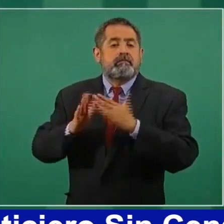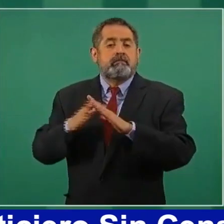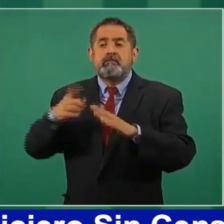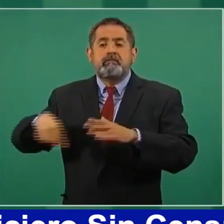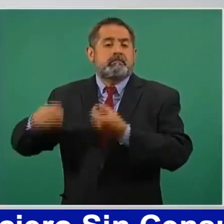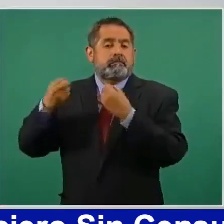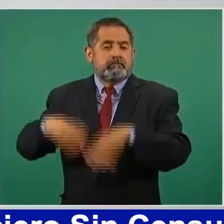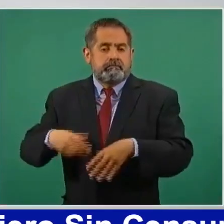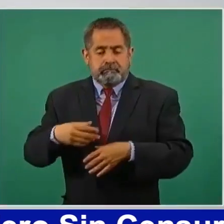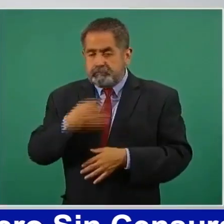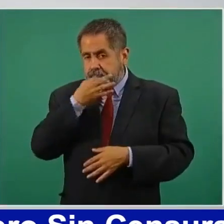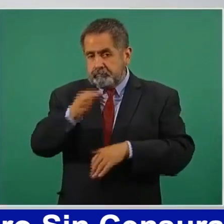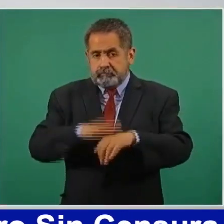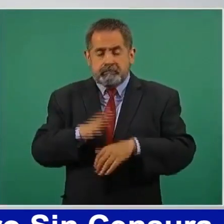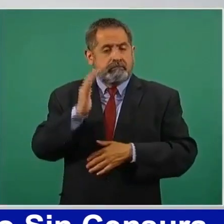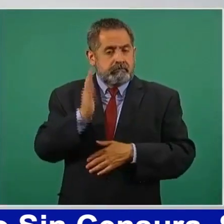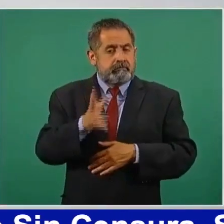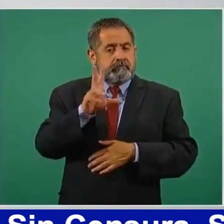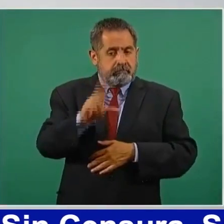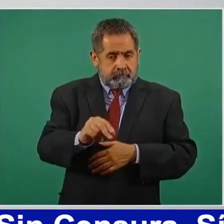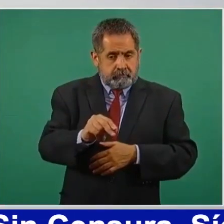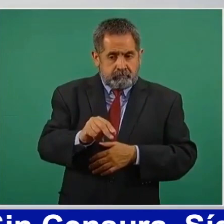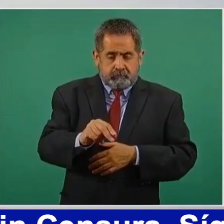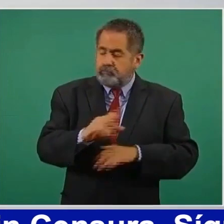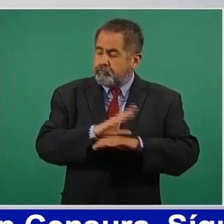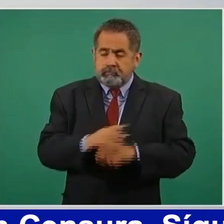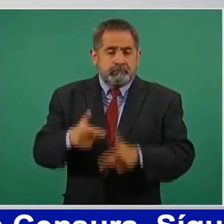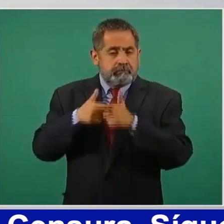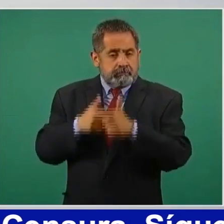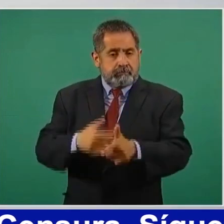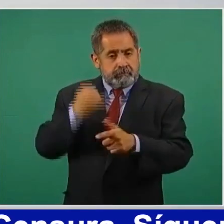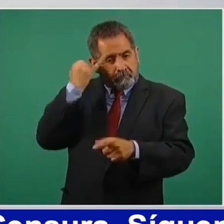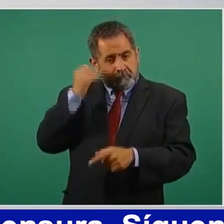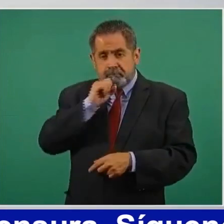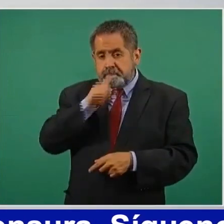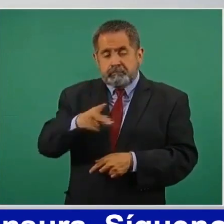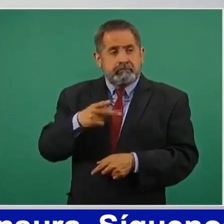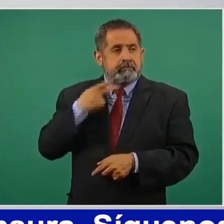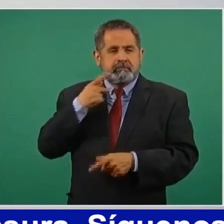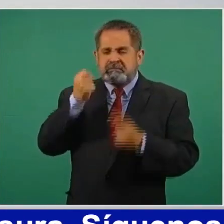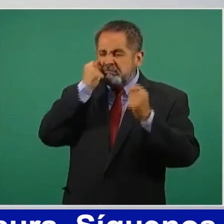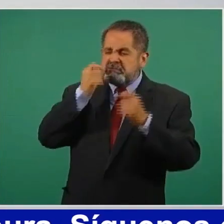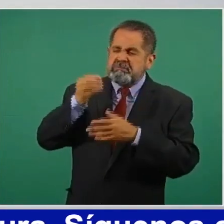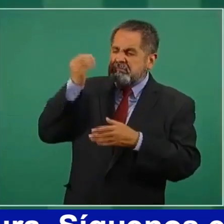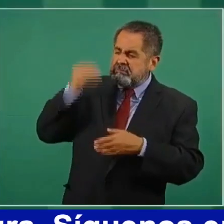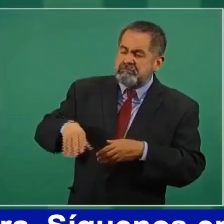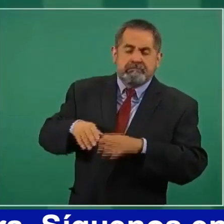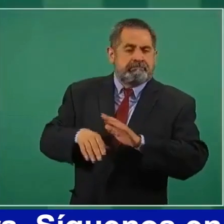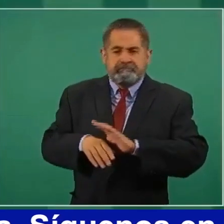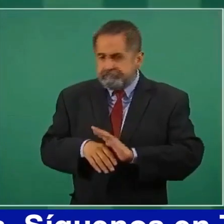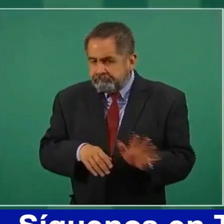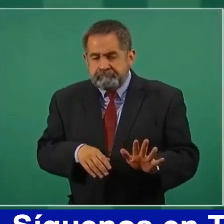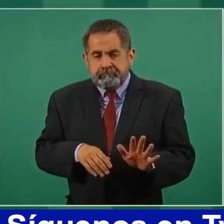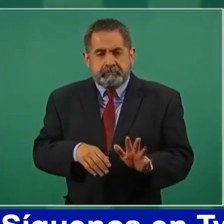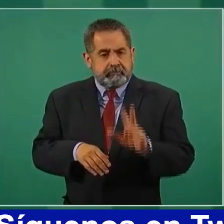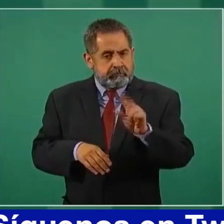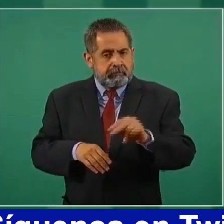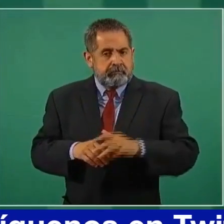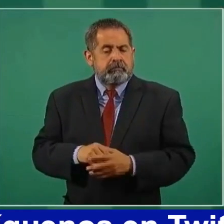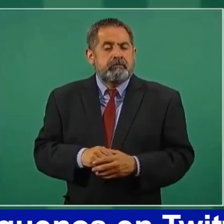tres más visitados, la Virgen de Juquila, que está ahí.